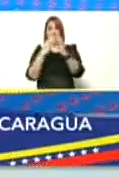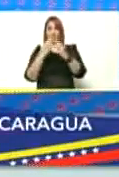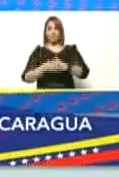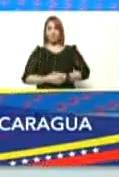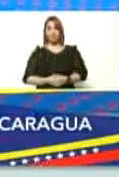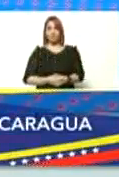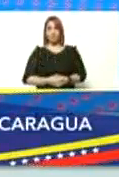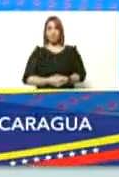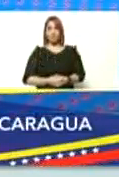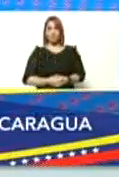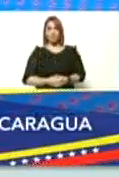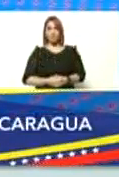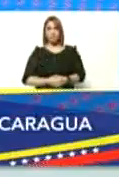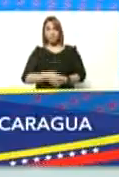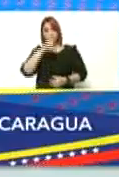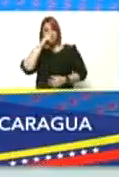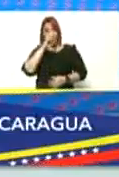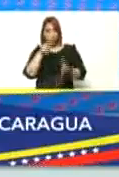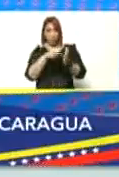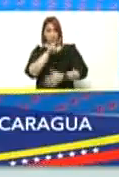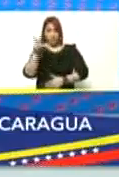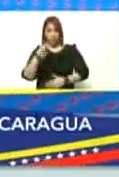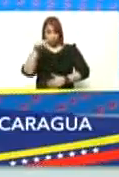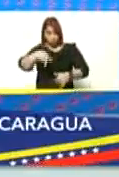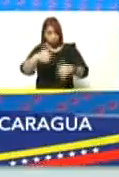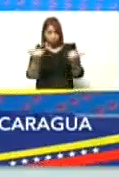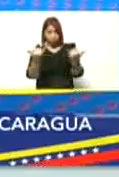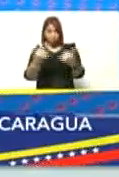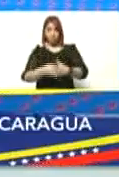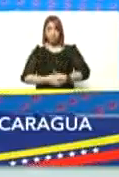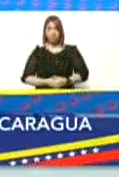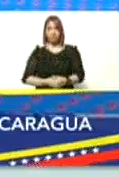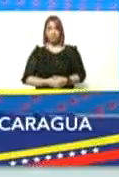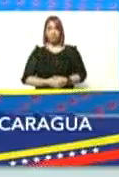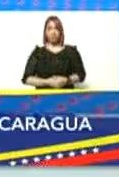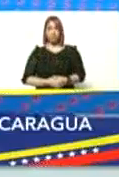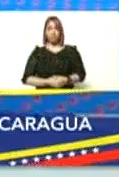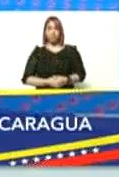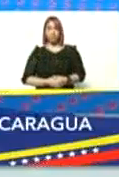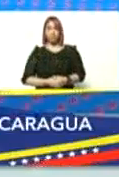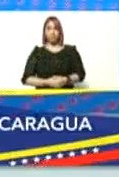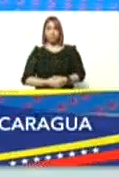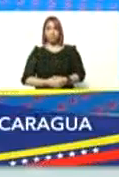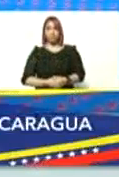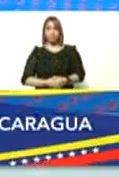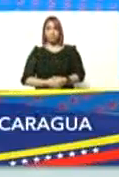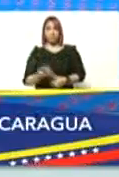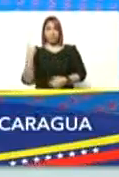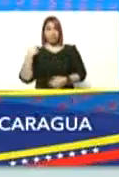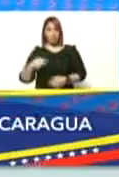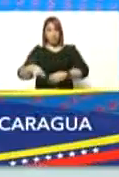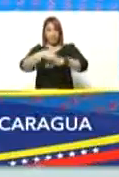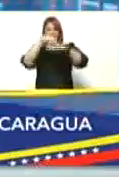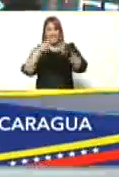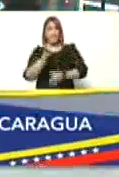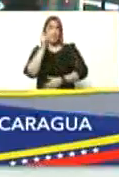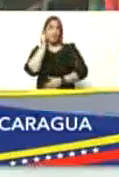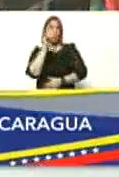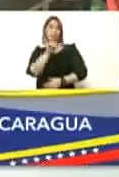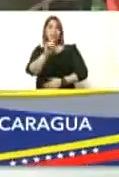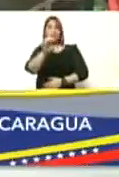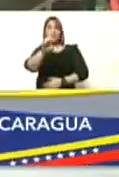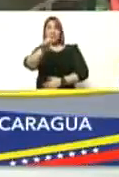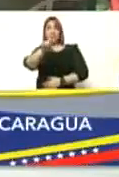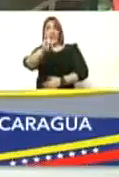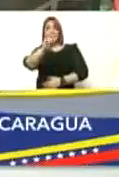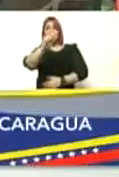ya del año dos mil veintidós allá tenemos a la ministra Yelitze